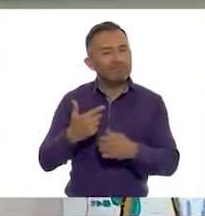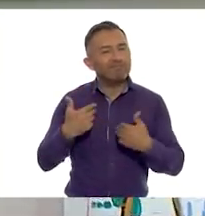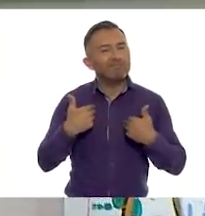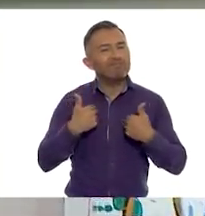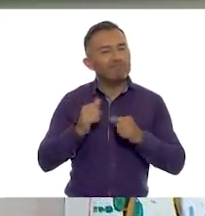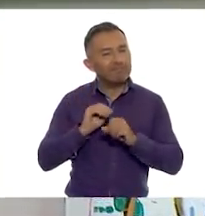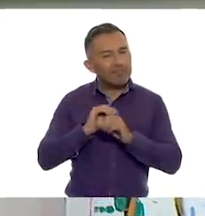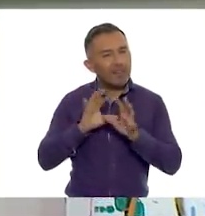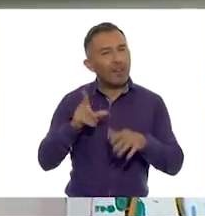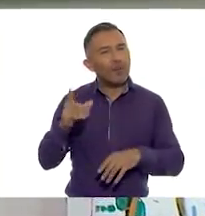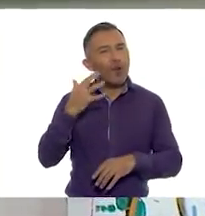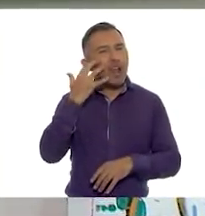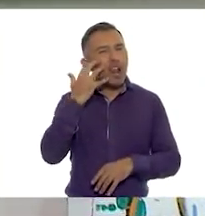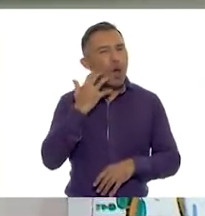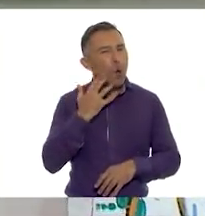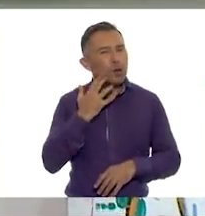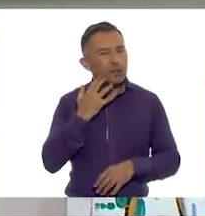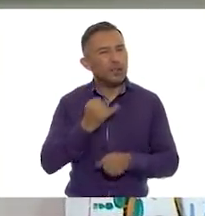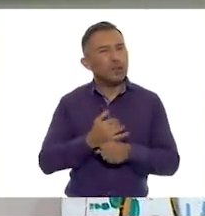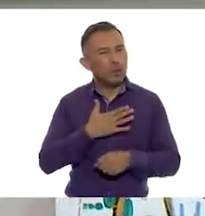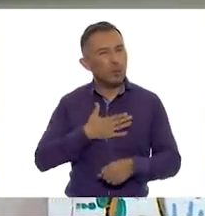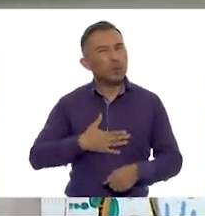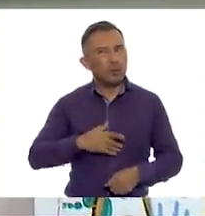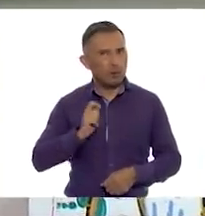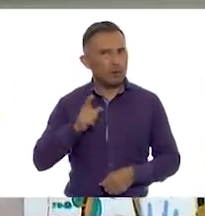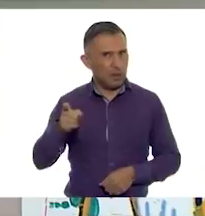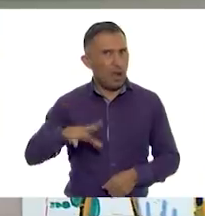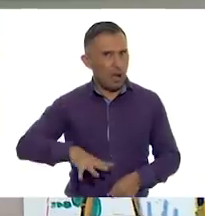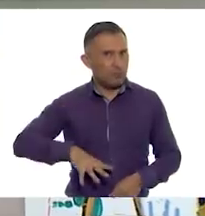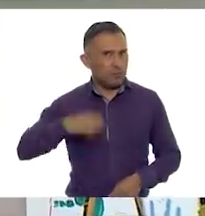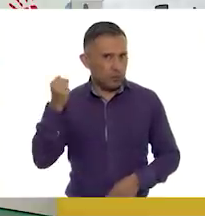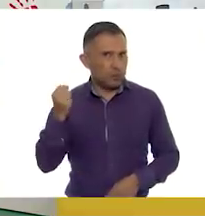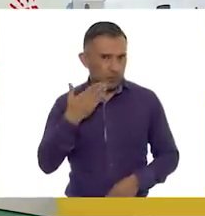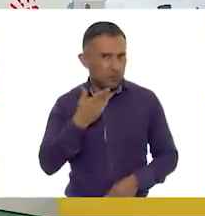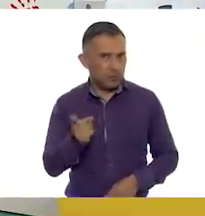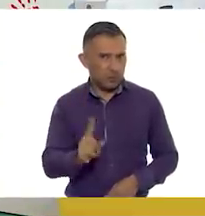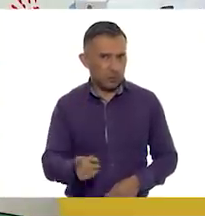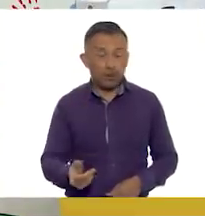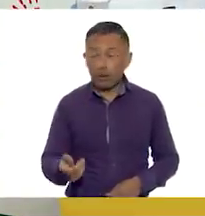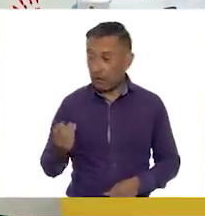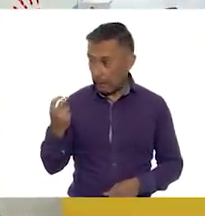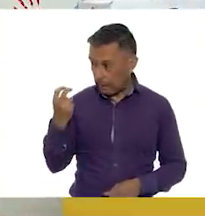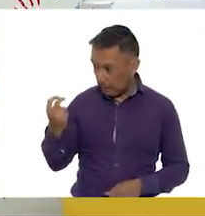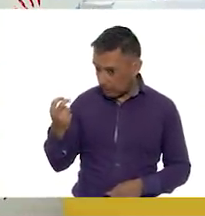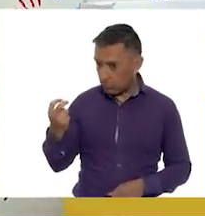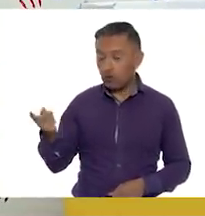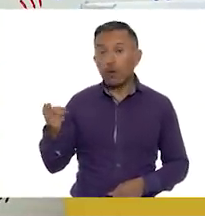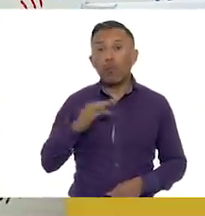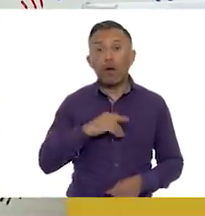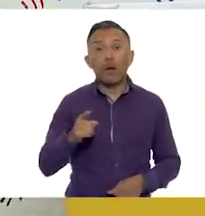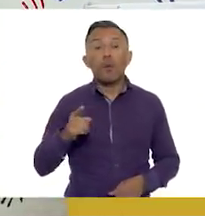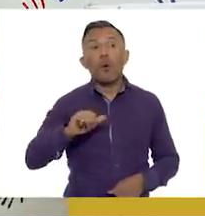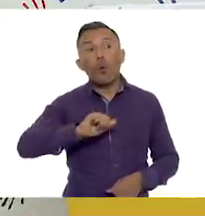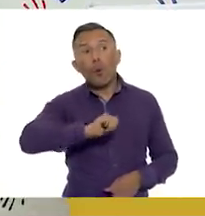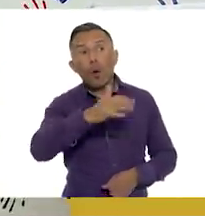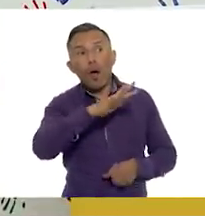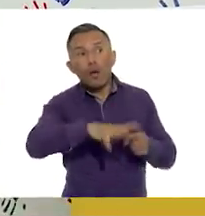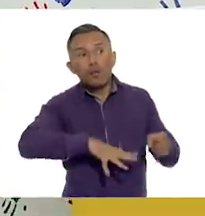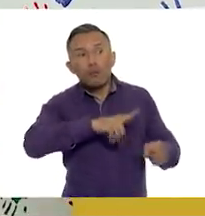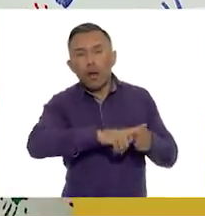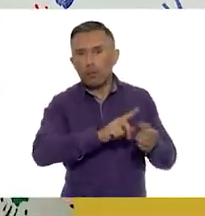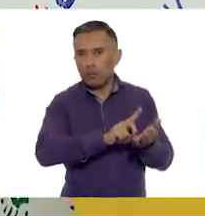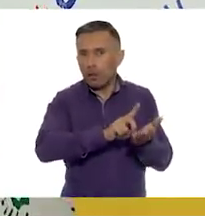actuando injustamente porque es muy abusivo. Así es, Mariana. Y no está respetando el derecho de los otros animales.